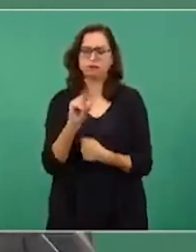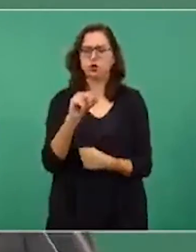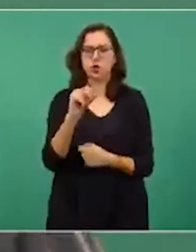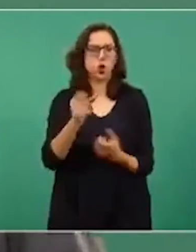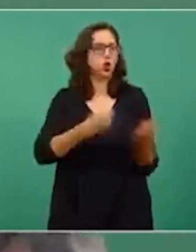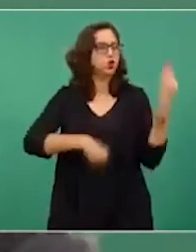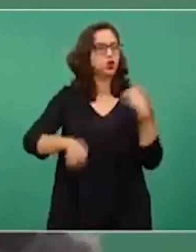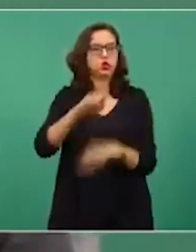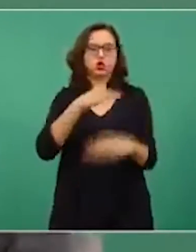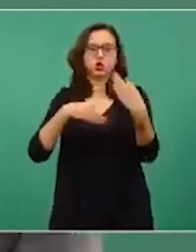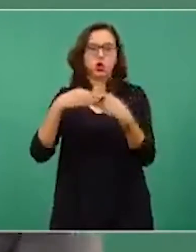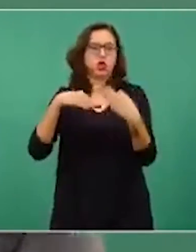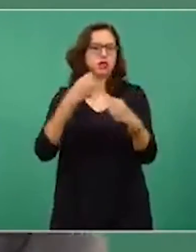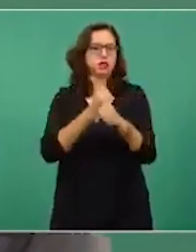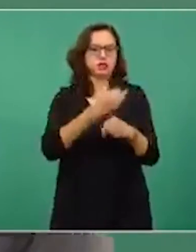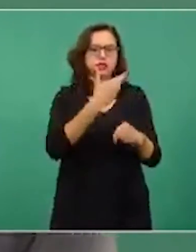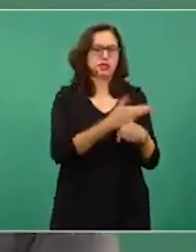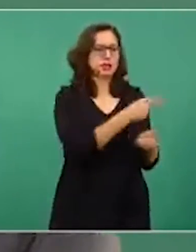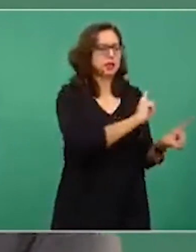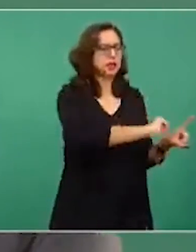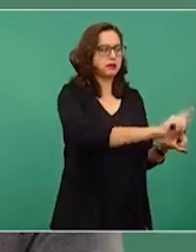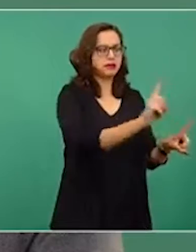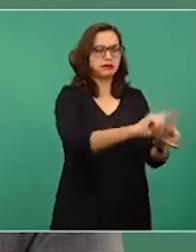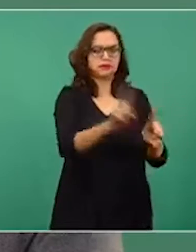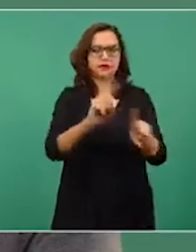desatención a la gente.